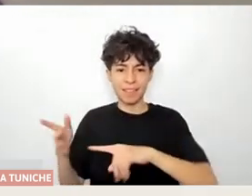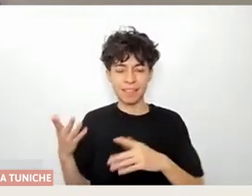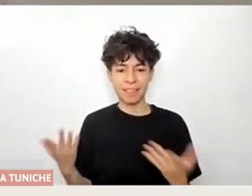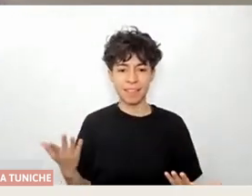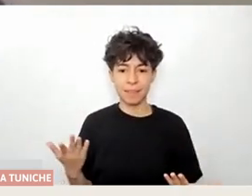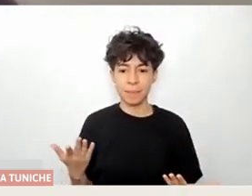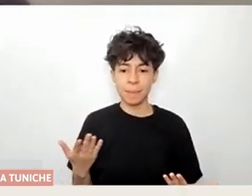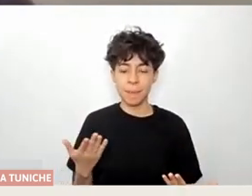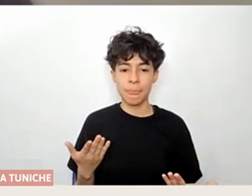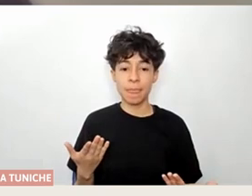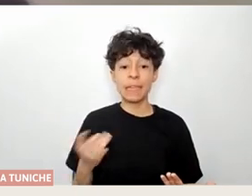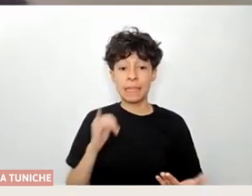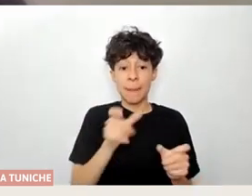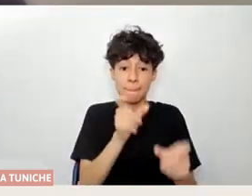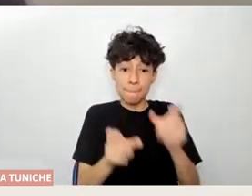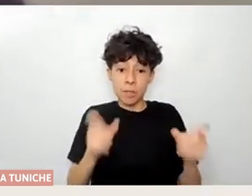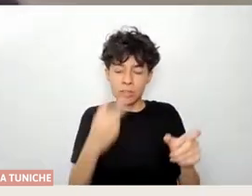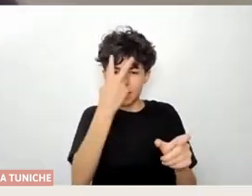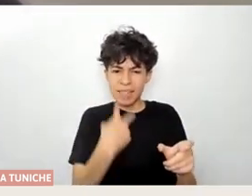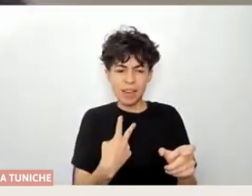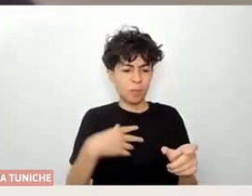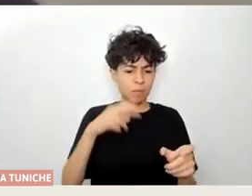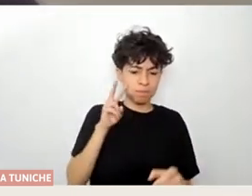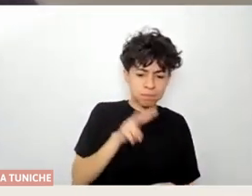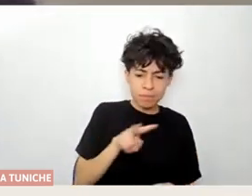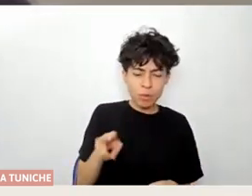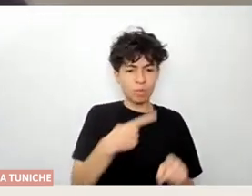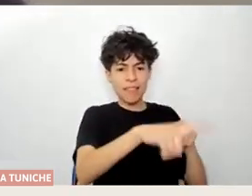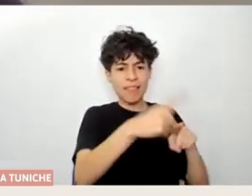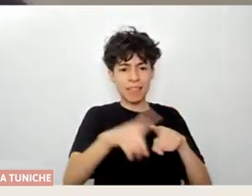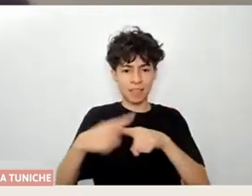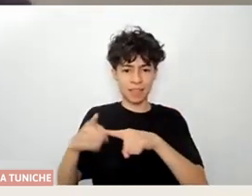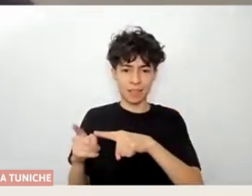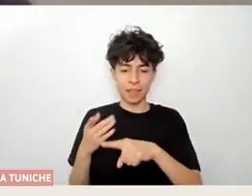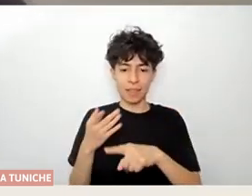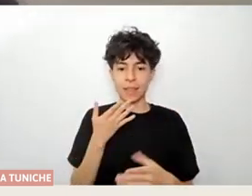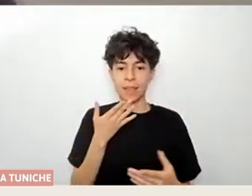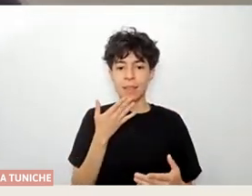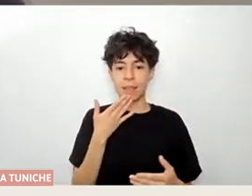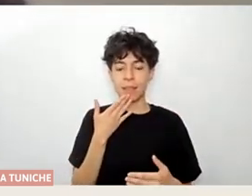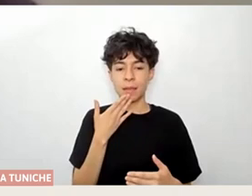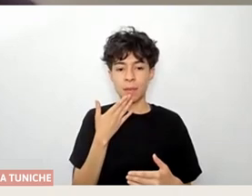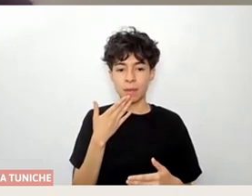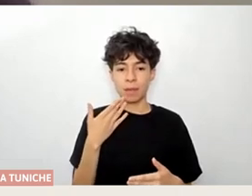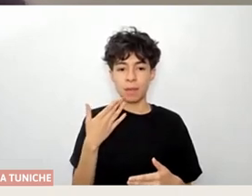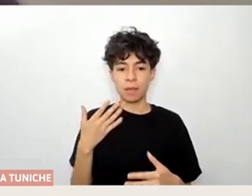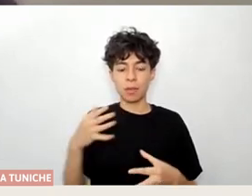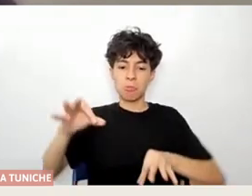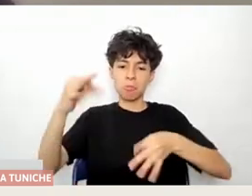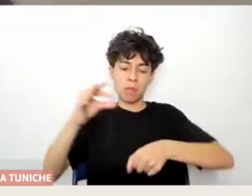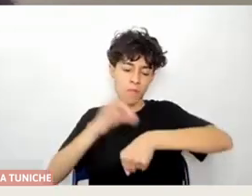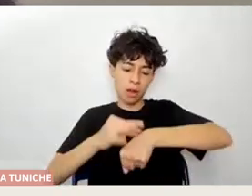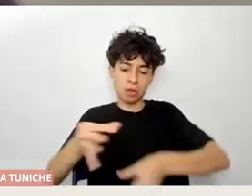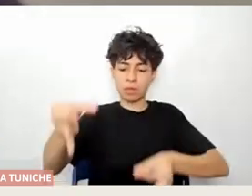la población es súper heterogénea desde el punto de vista, bueno, del diagnóstico y por ende, de la funcionalidad